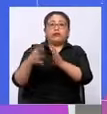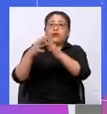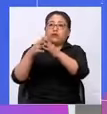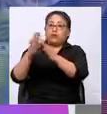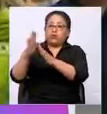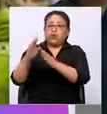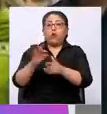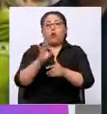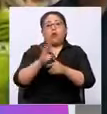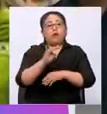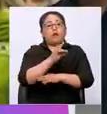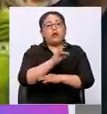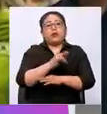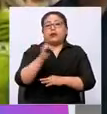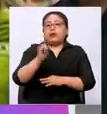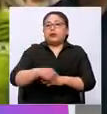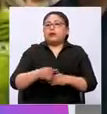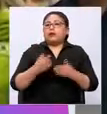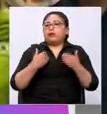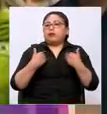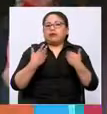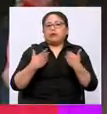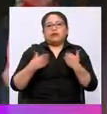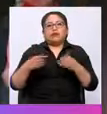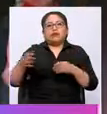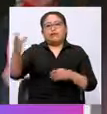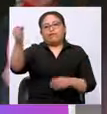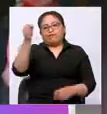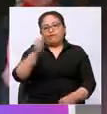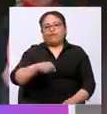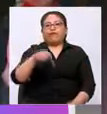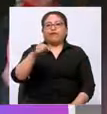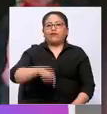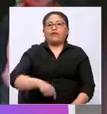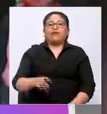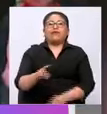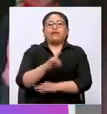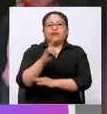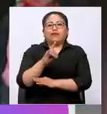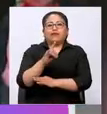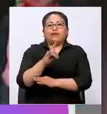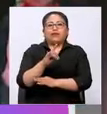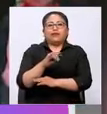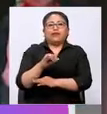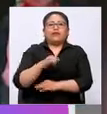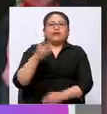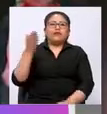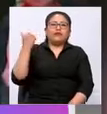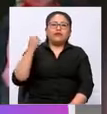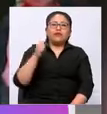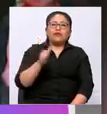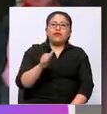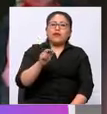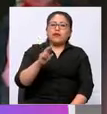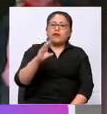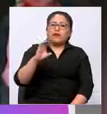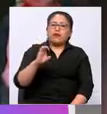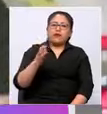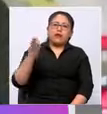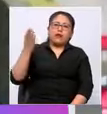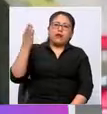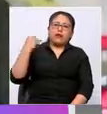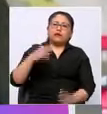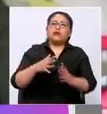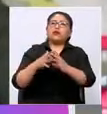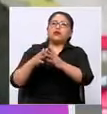Bolivia, esta persona en algún momento va a tener que retornar al país a dar cuentas, como lo ha hecho hace Gómez en su momento, cumpliendo una condena en los Estados